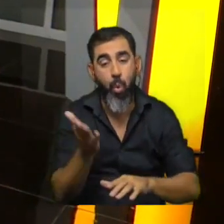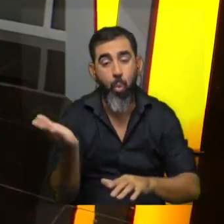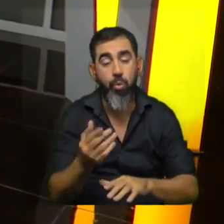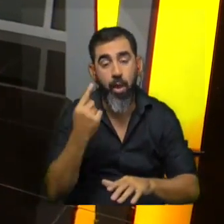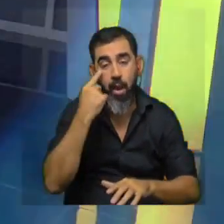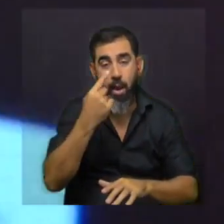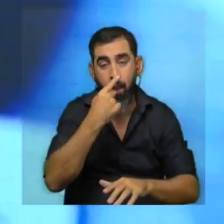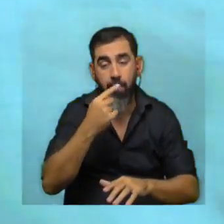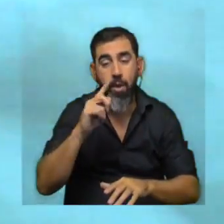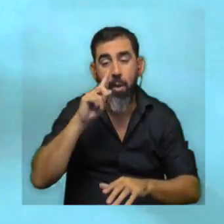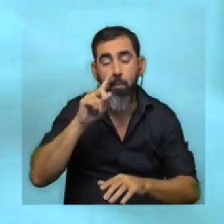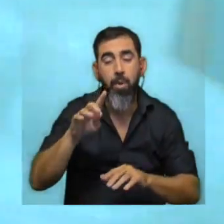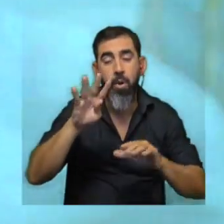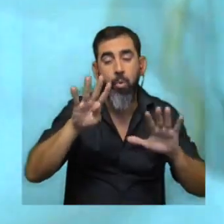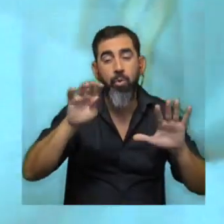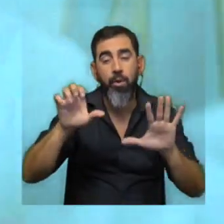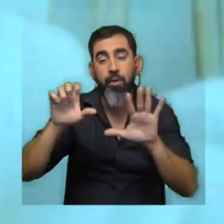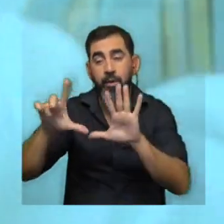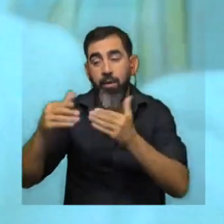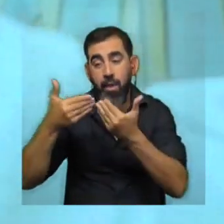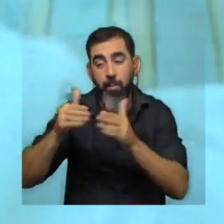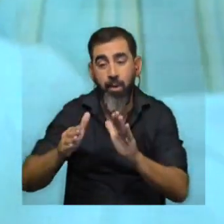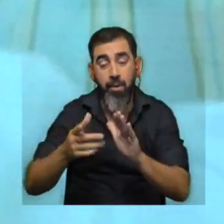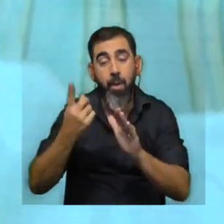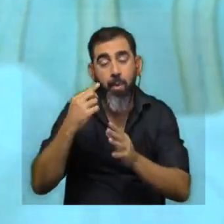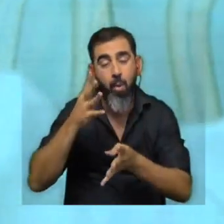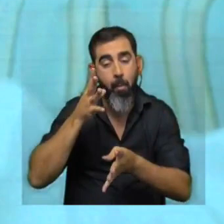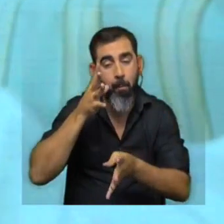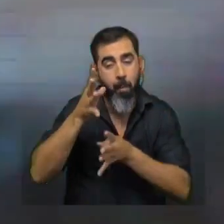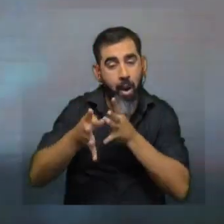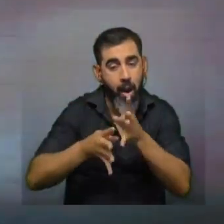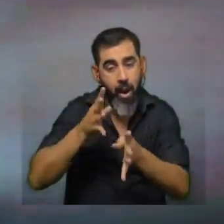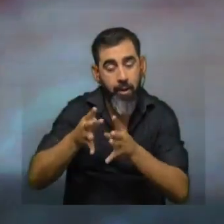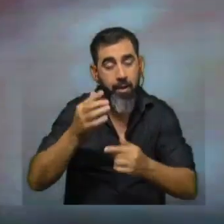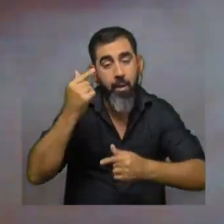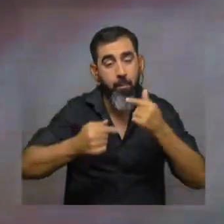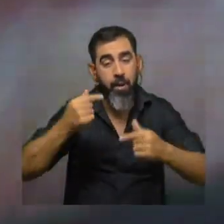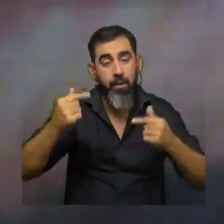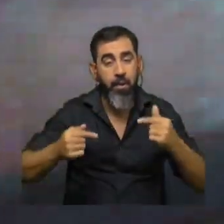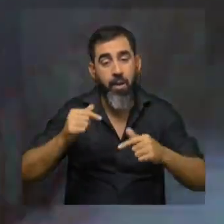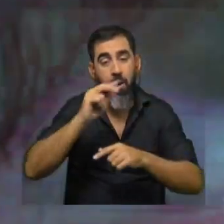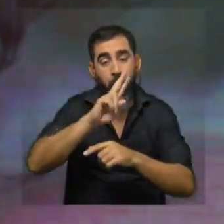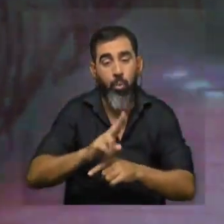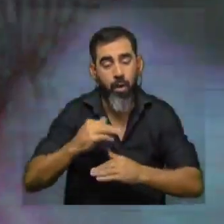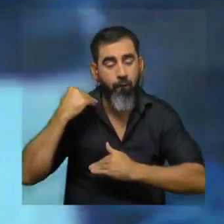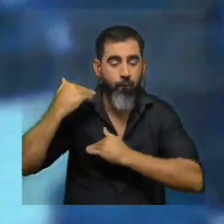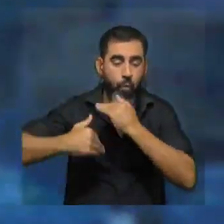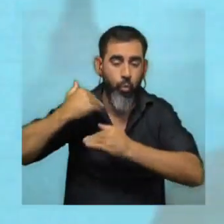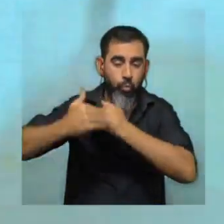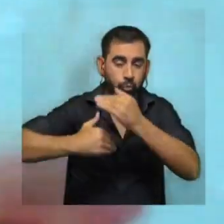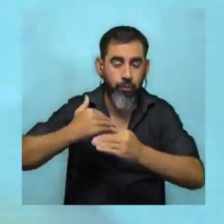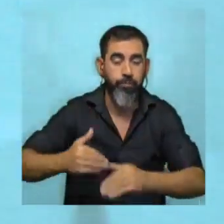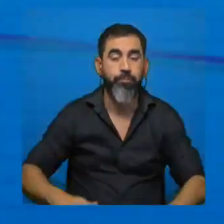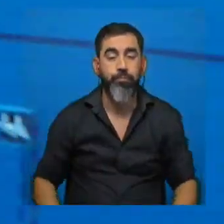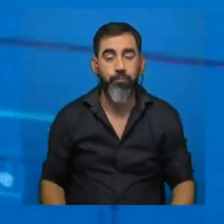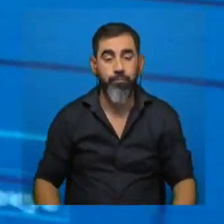desde 1967 aunque la maquinaria y los materiales que se utilizan han ido evolucionando con